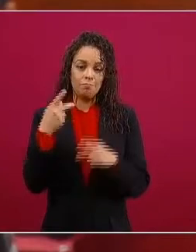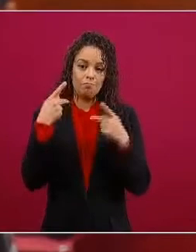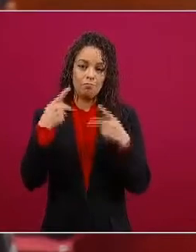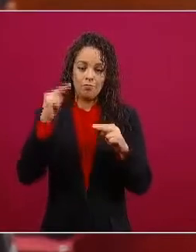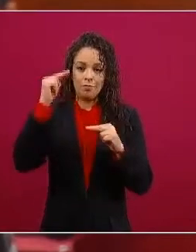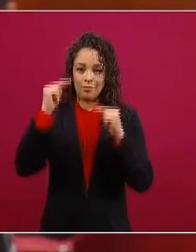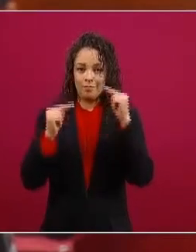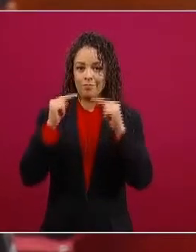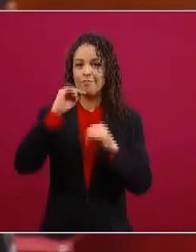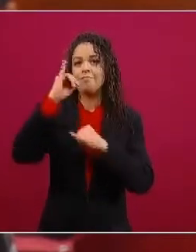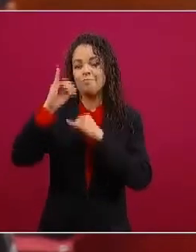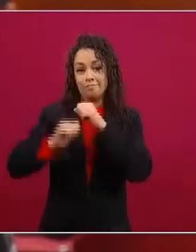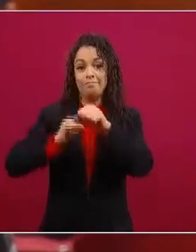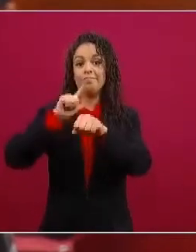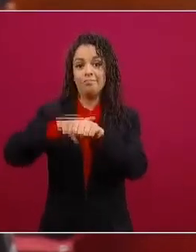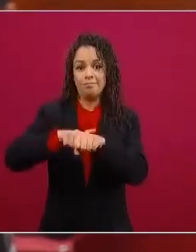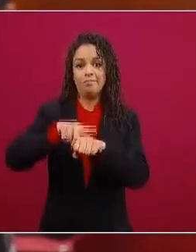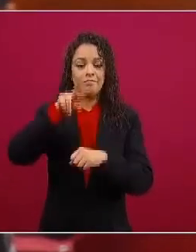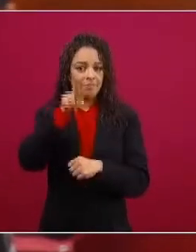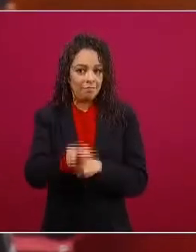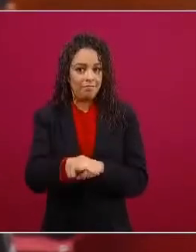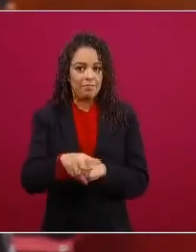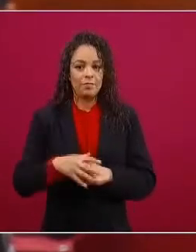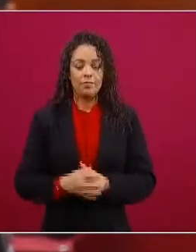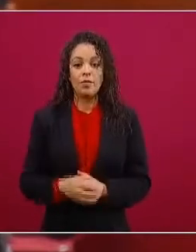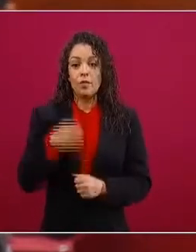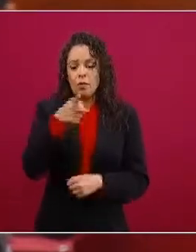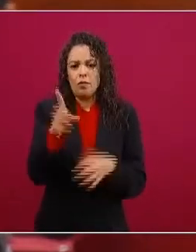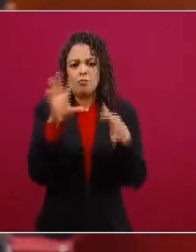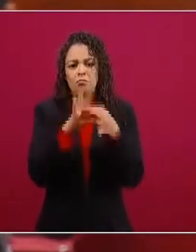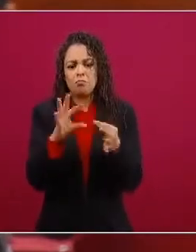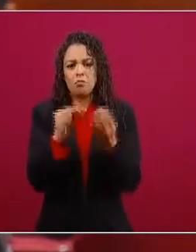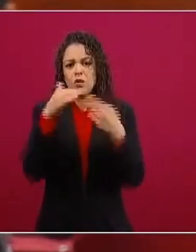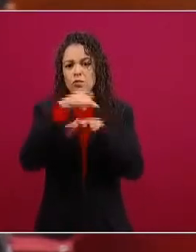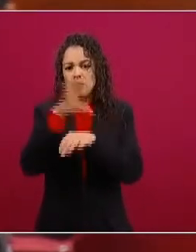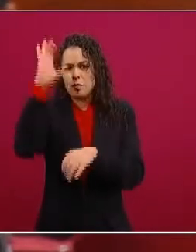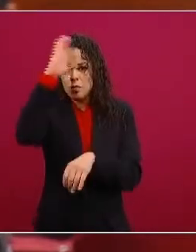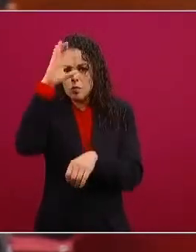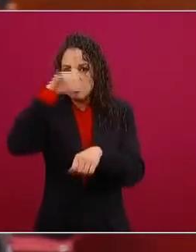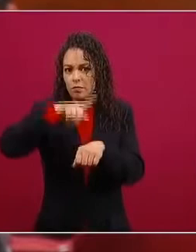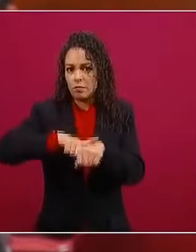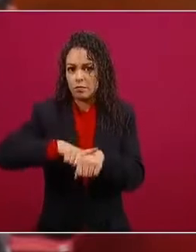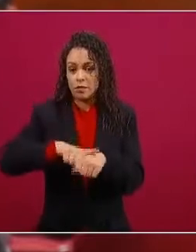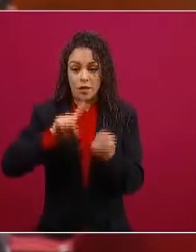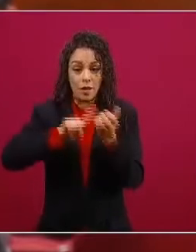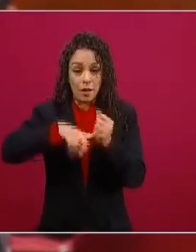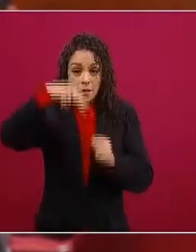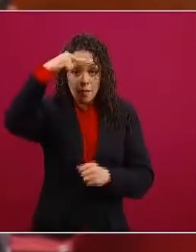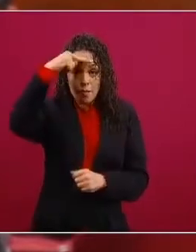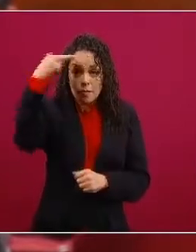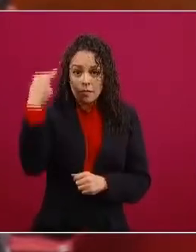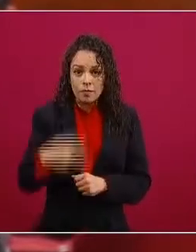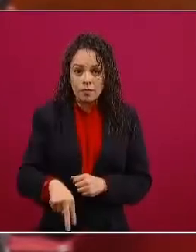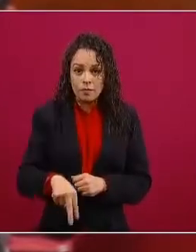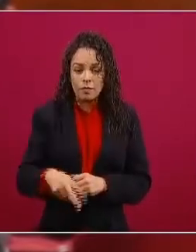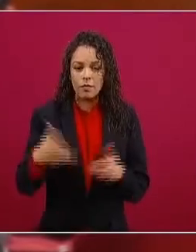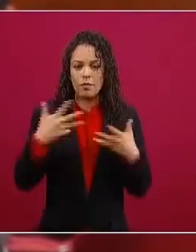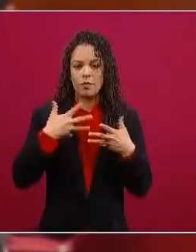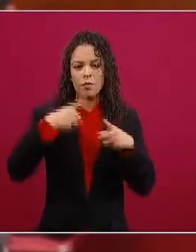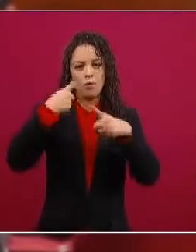usted habla mucho de la cultura México es un país multicultural